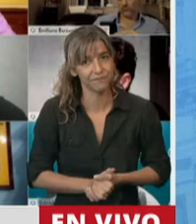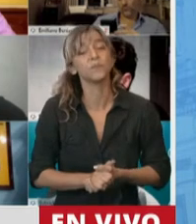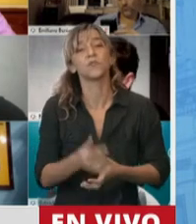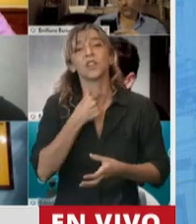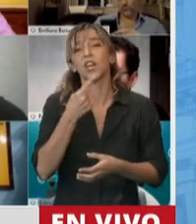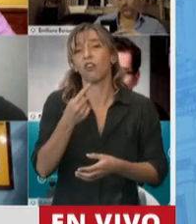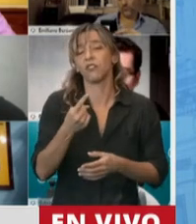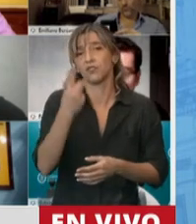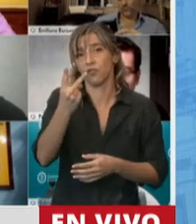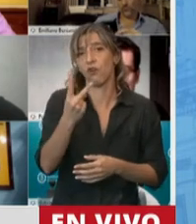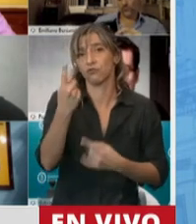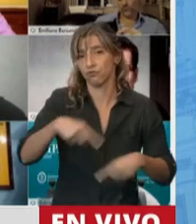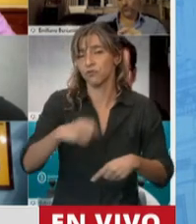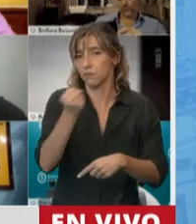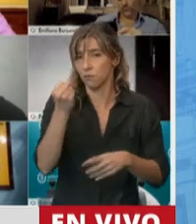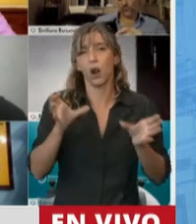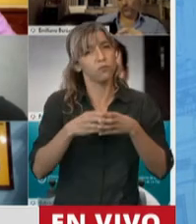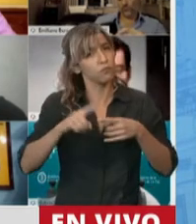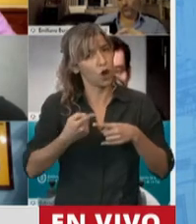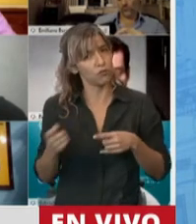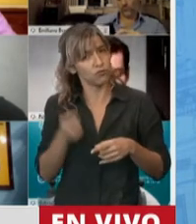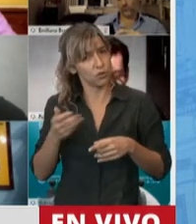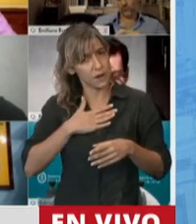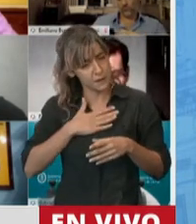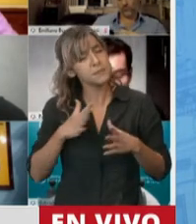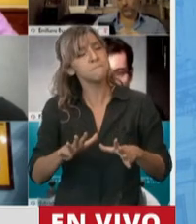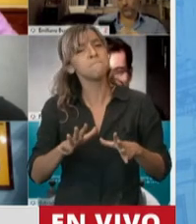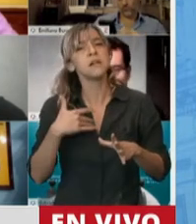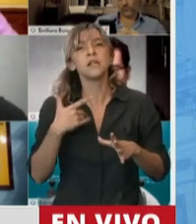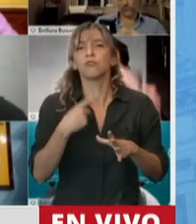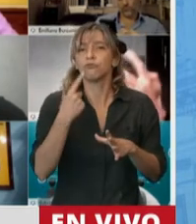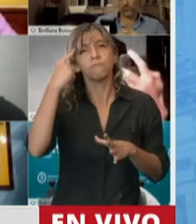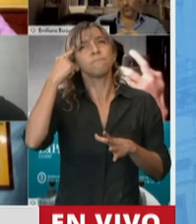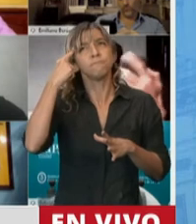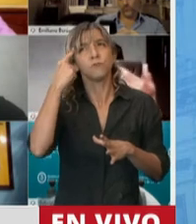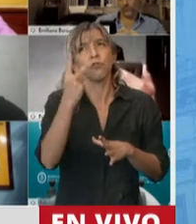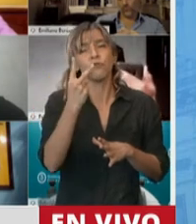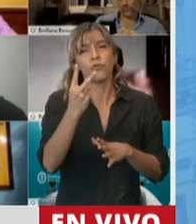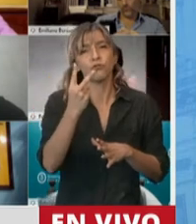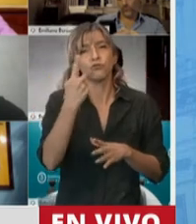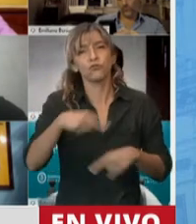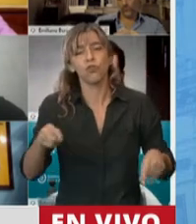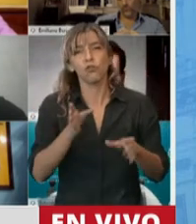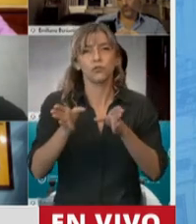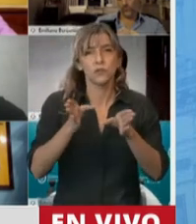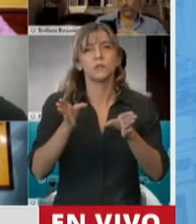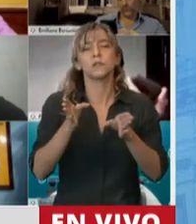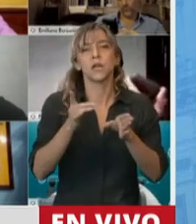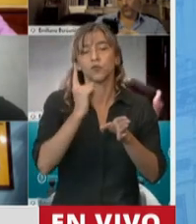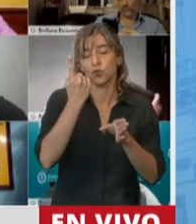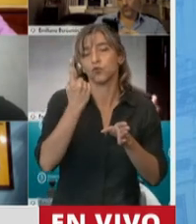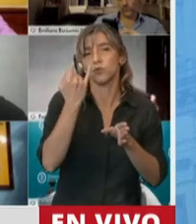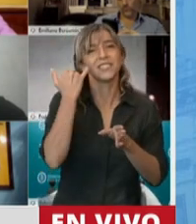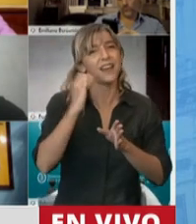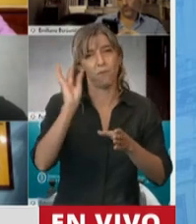socialista, son dos temas que hemos planteado y que han sido incorporados en el proyecto de ley que